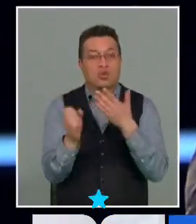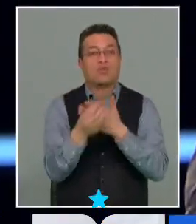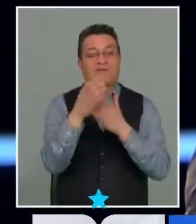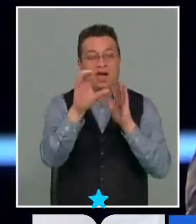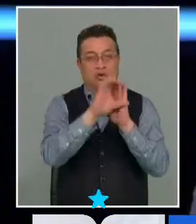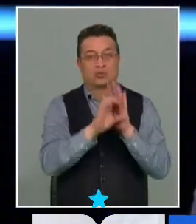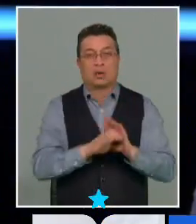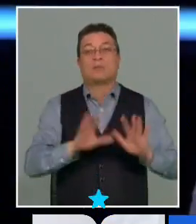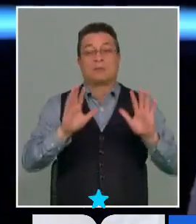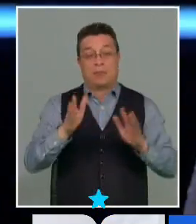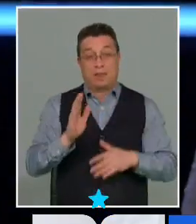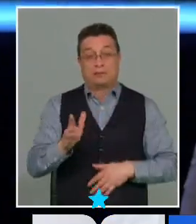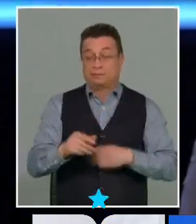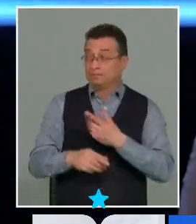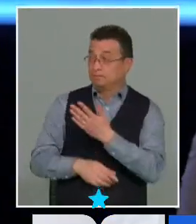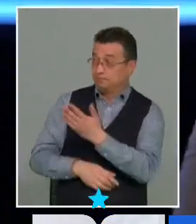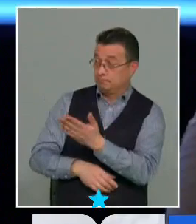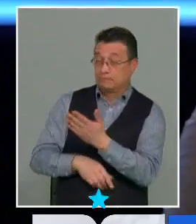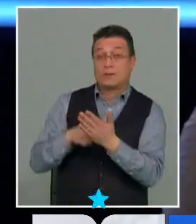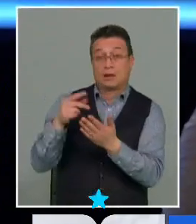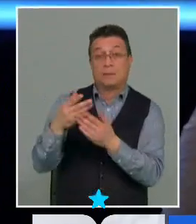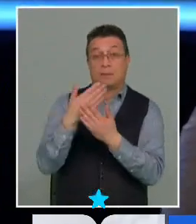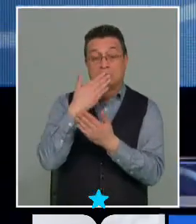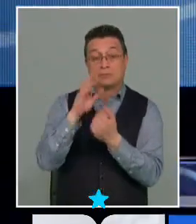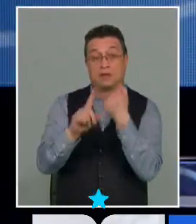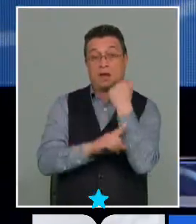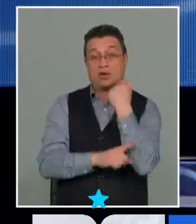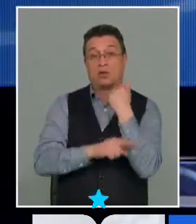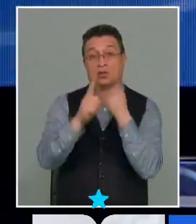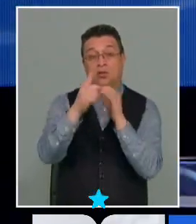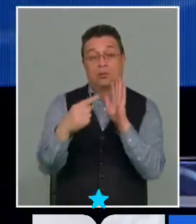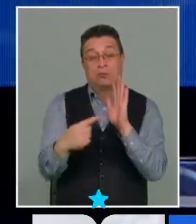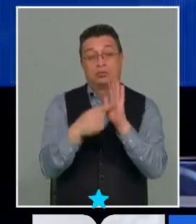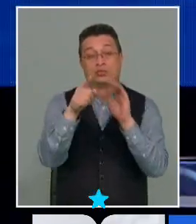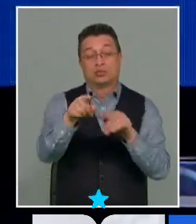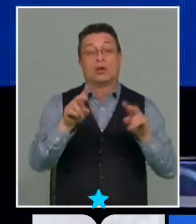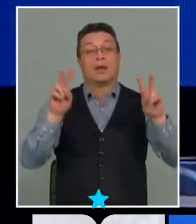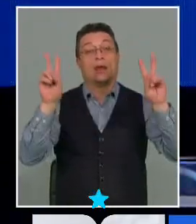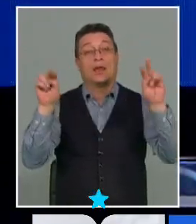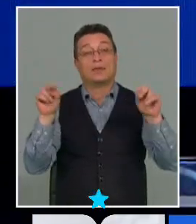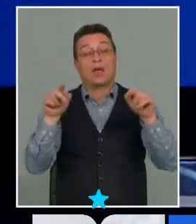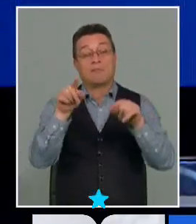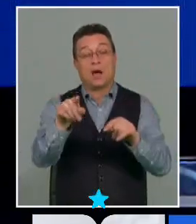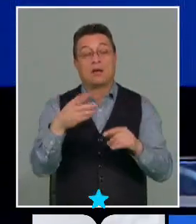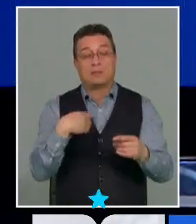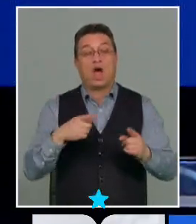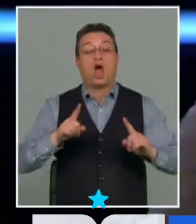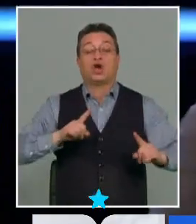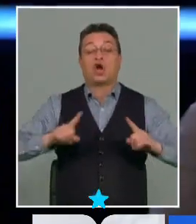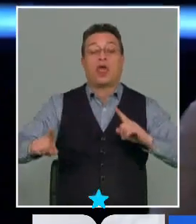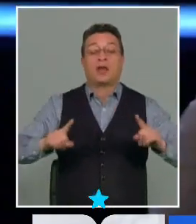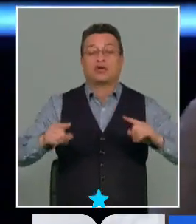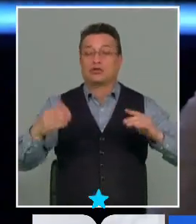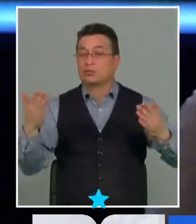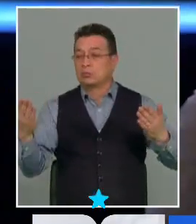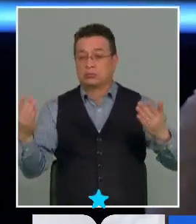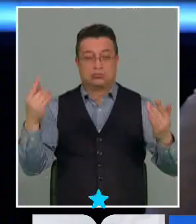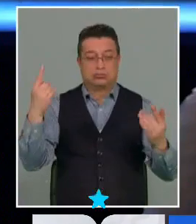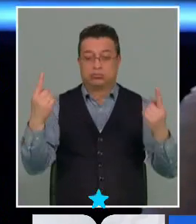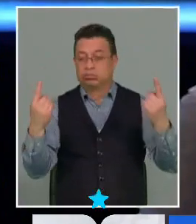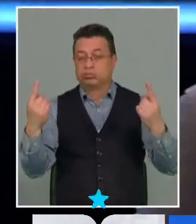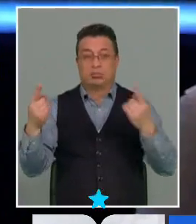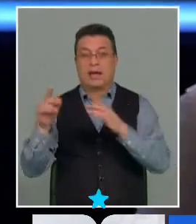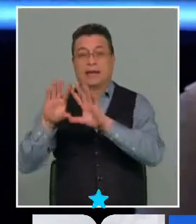déjame pasar con Tomás Jordán luego con Marisol por supuesto para un punto aquí una cápita y con respecto a la coordinación la conversación que pueden tener